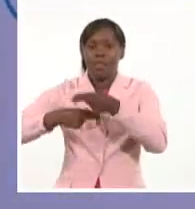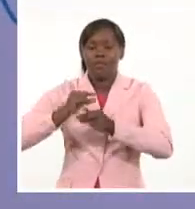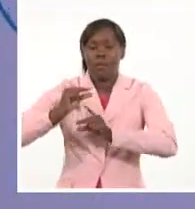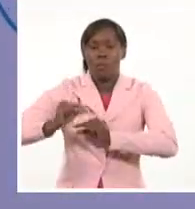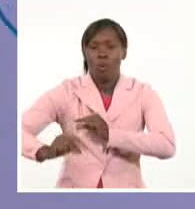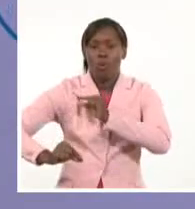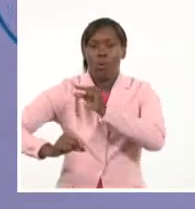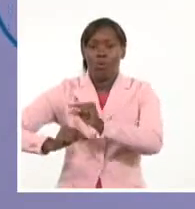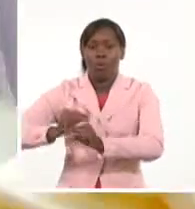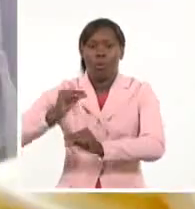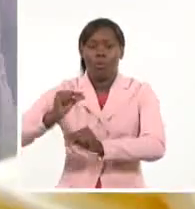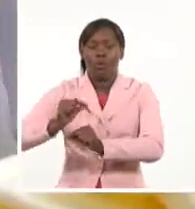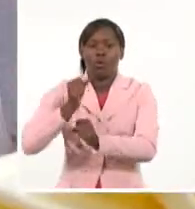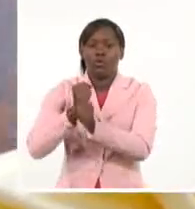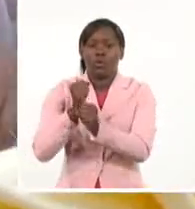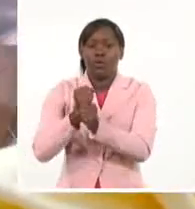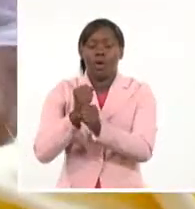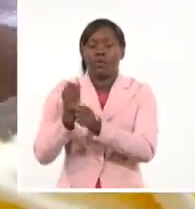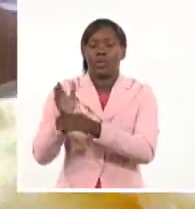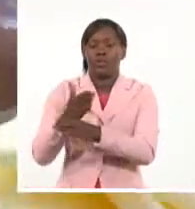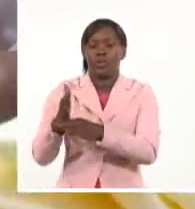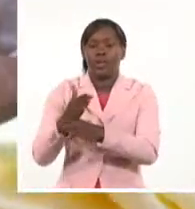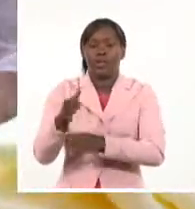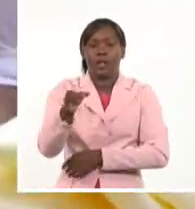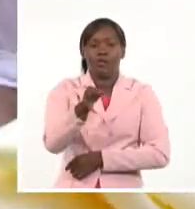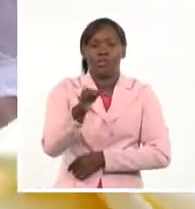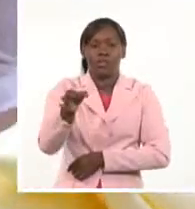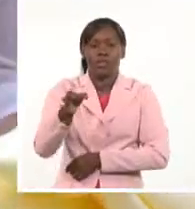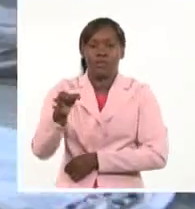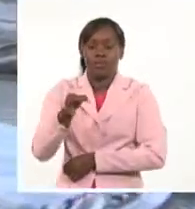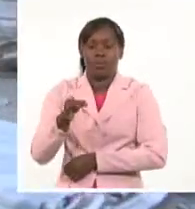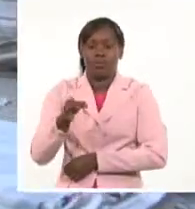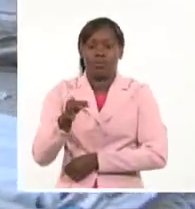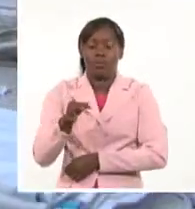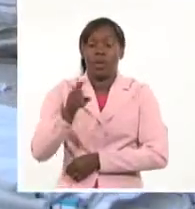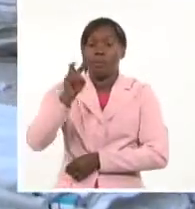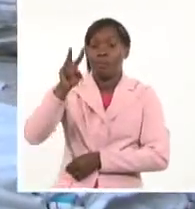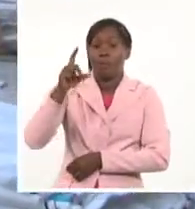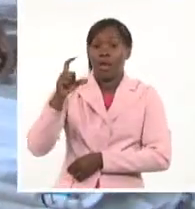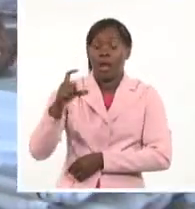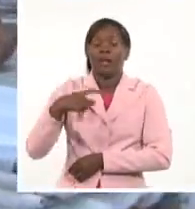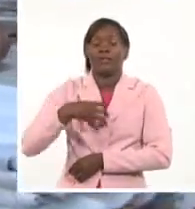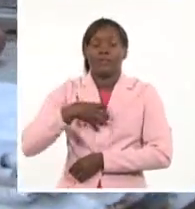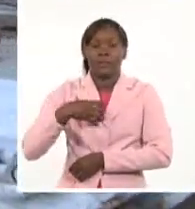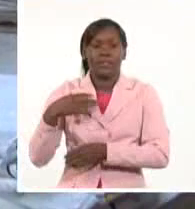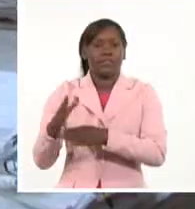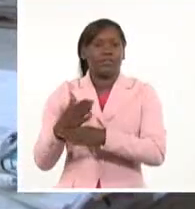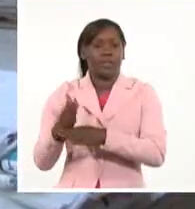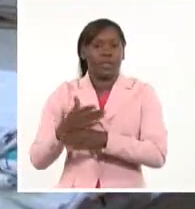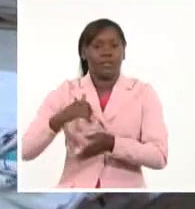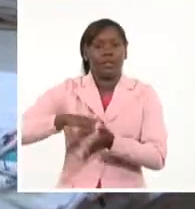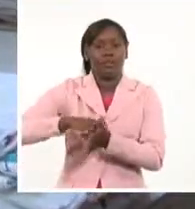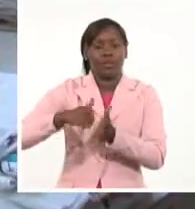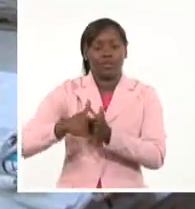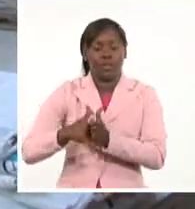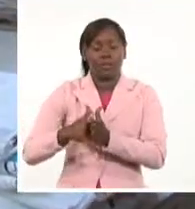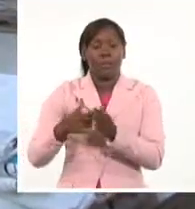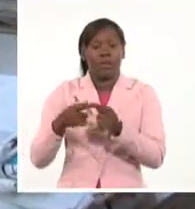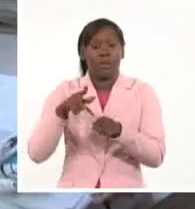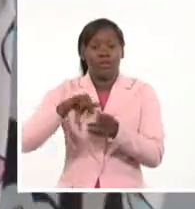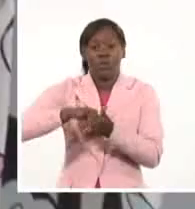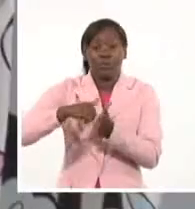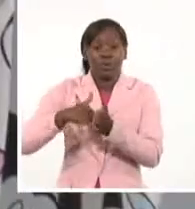papel de los municipios. Villa Clara cuenta con 197 proyectos de desarrollo local y sus ingresos ascienden a